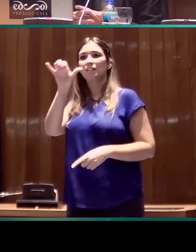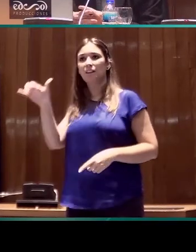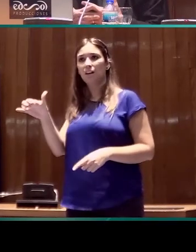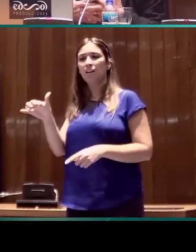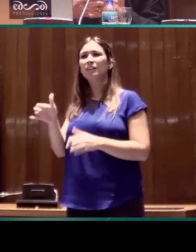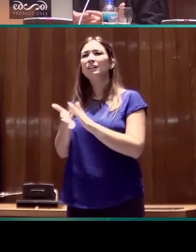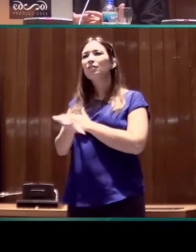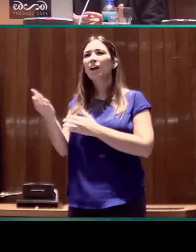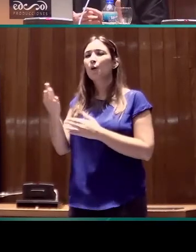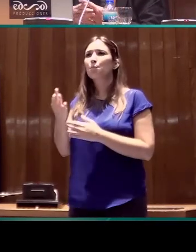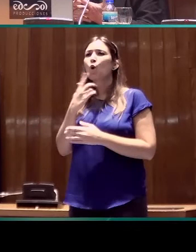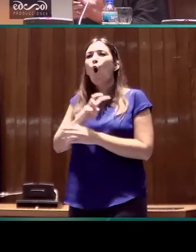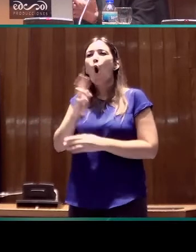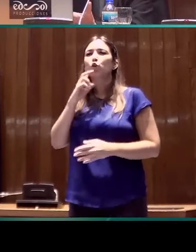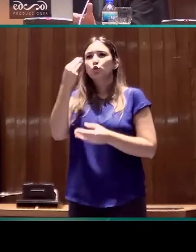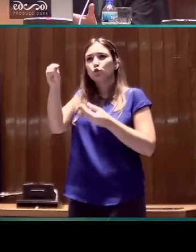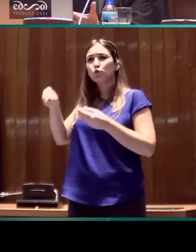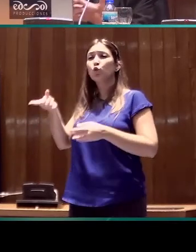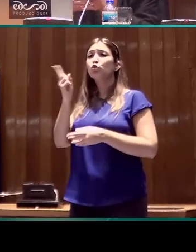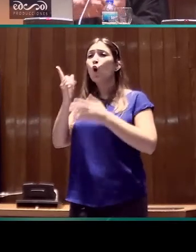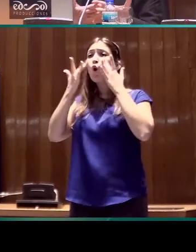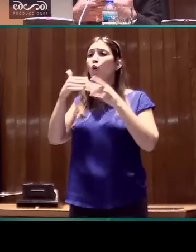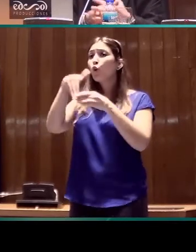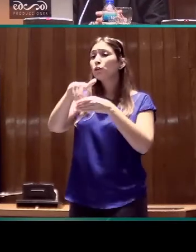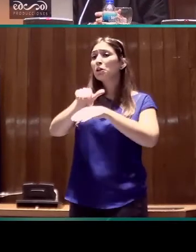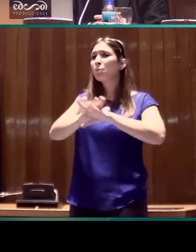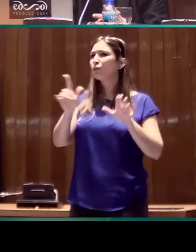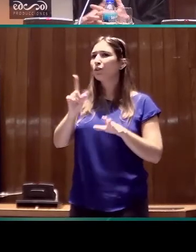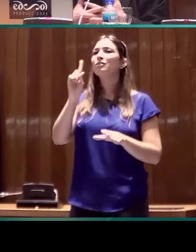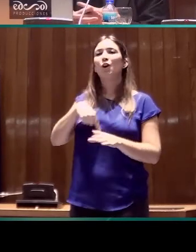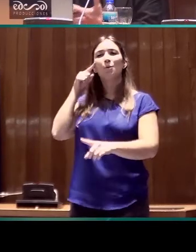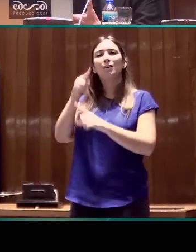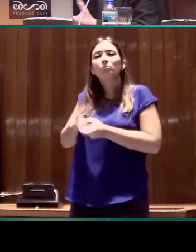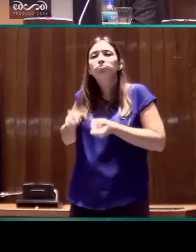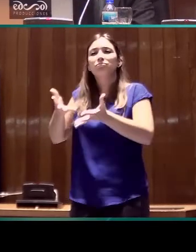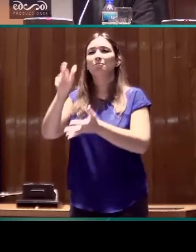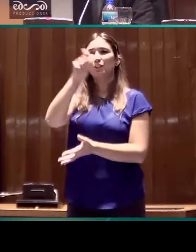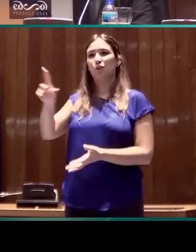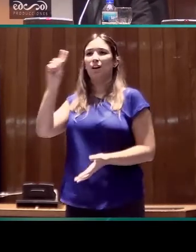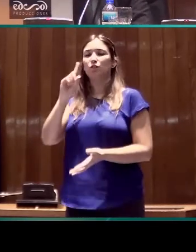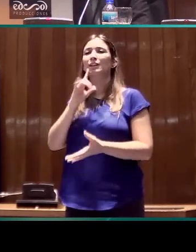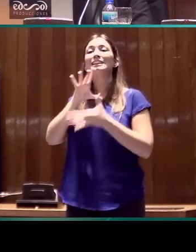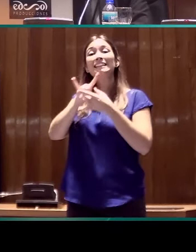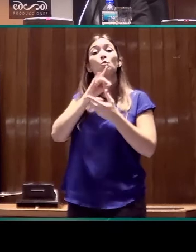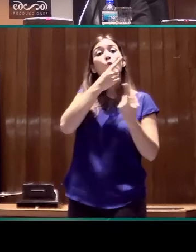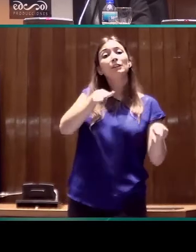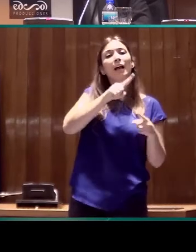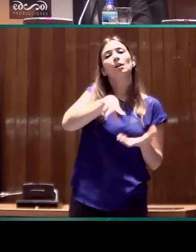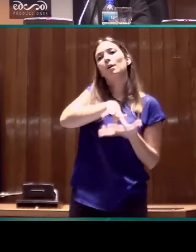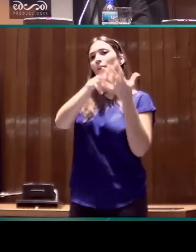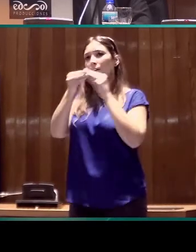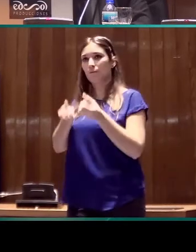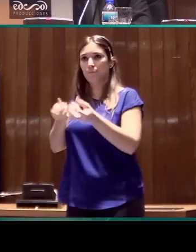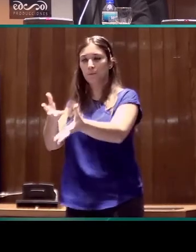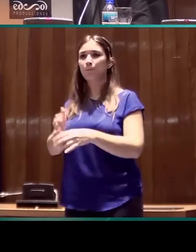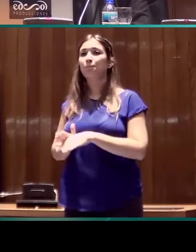de llevarle otros componentes más que el puro contenido a las personas sordas, llevarle otros componentes musicales. En cuanto